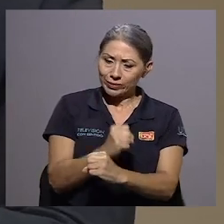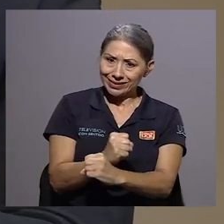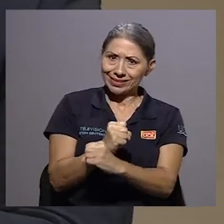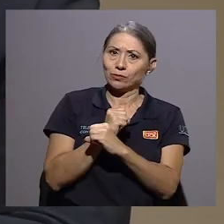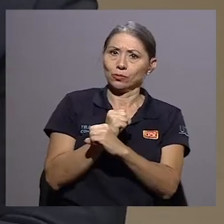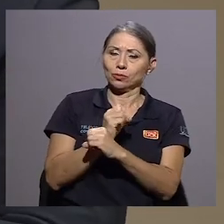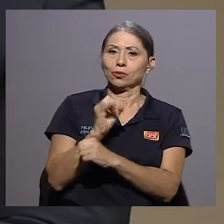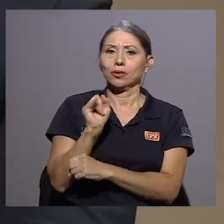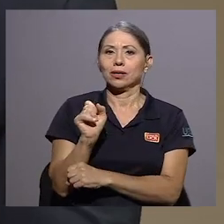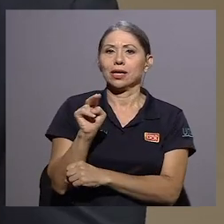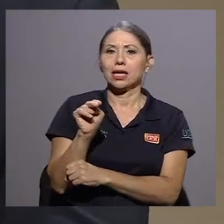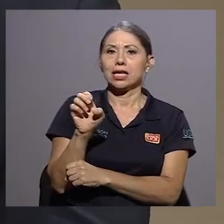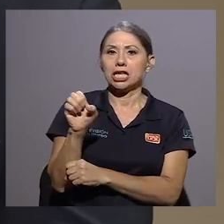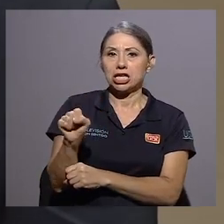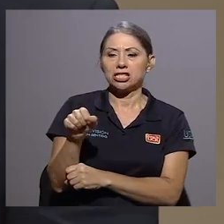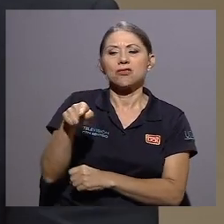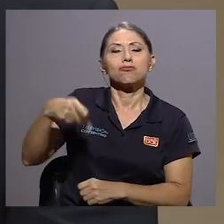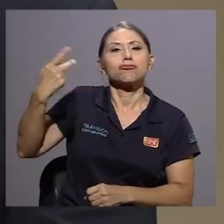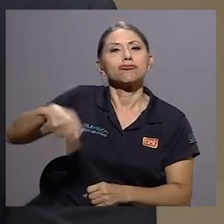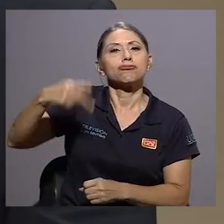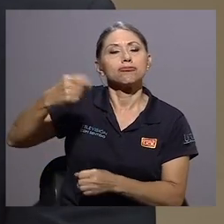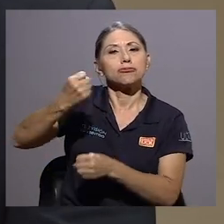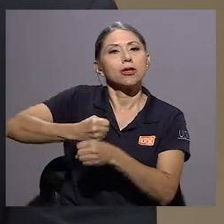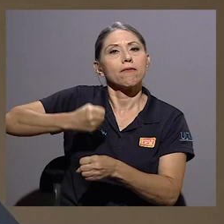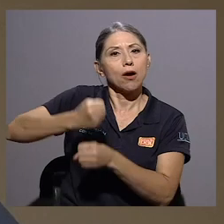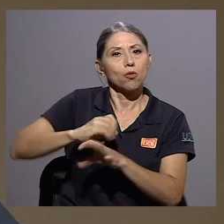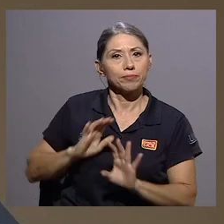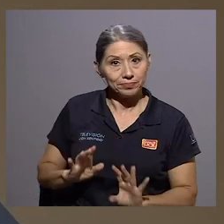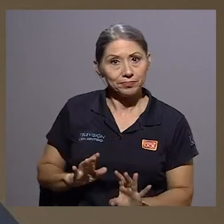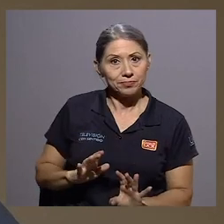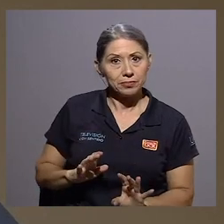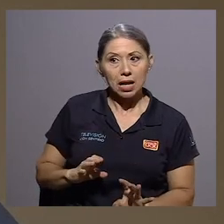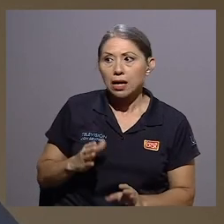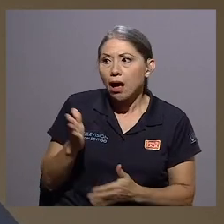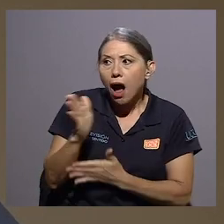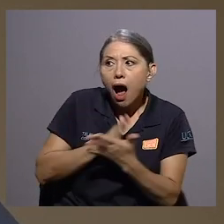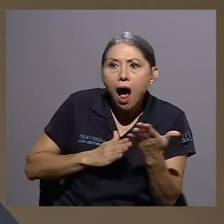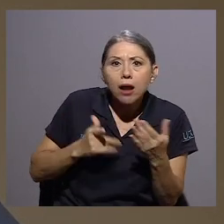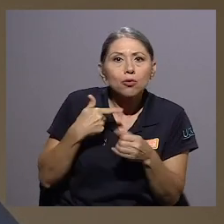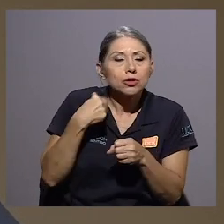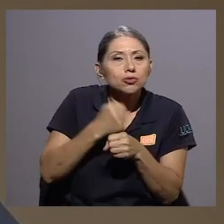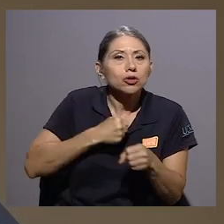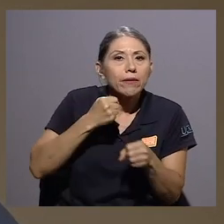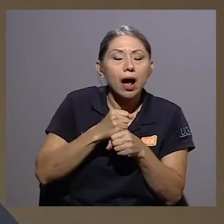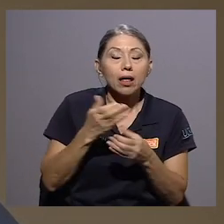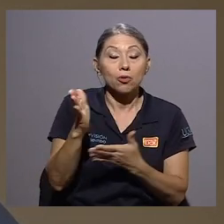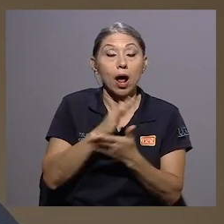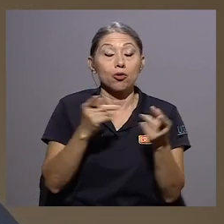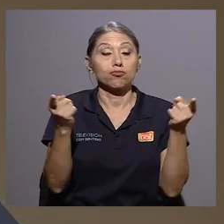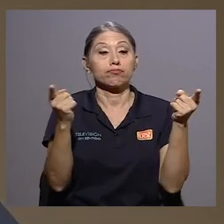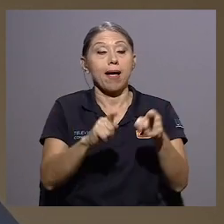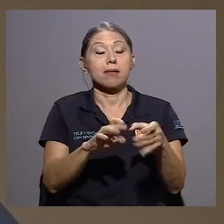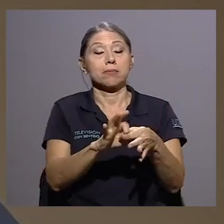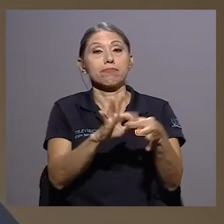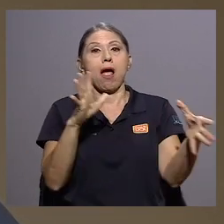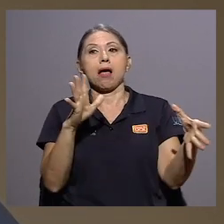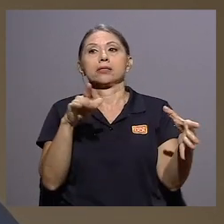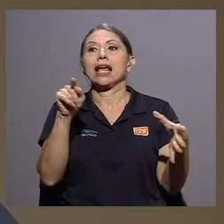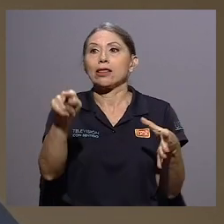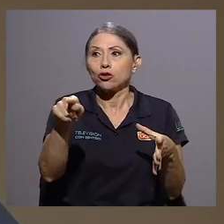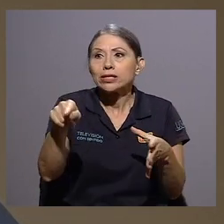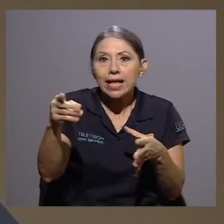tengo una cobertura de riesgos del trabajo del INSS que me permite a mí saber que ante un accidente